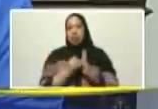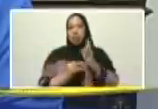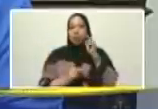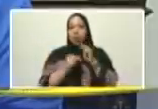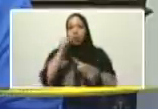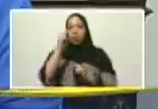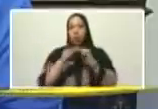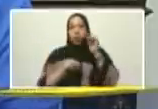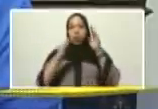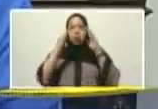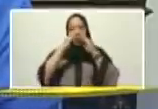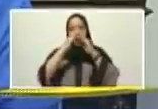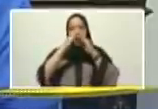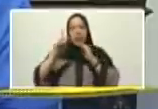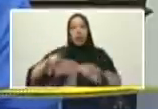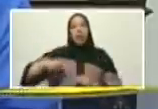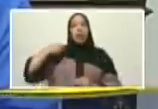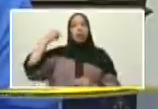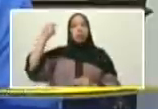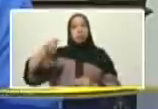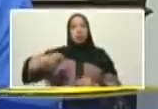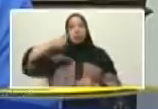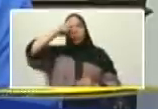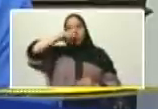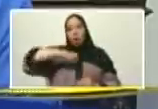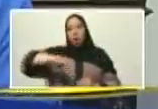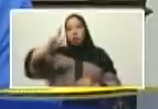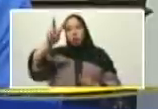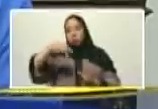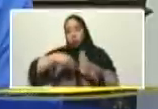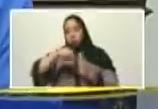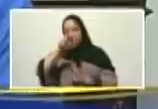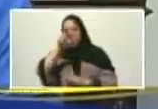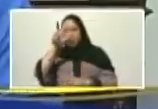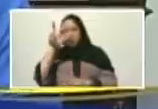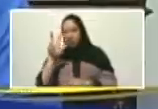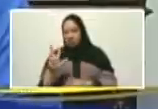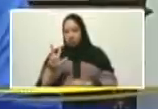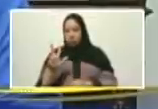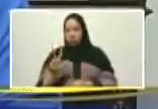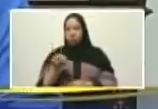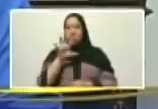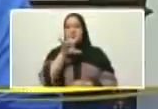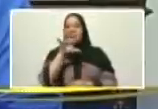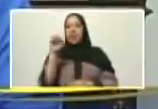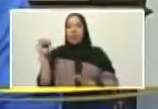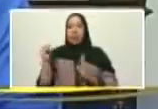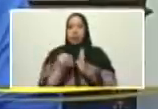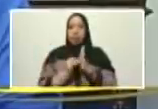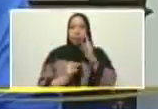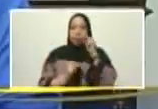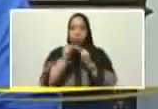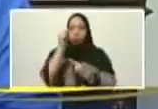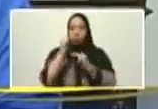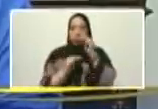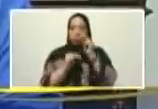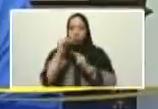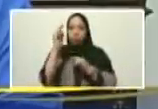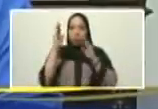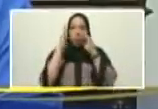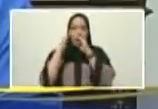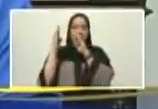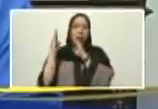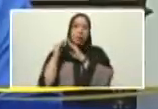la meta del próximo año dos mil veintitrés estoy seguro serán quinientas también iremos evaluando